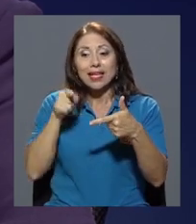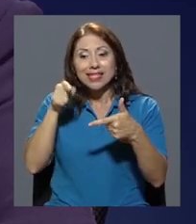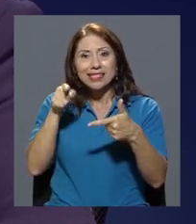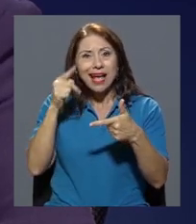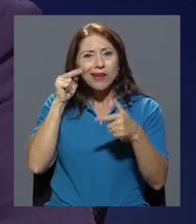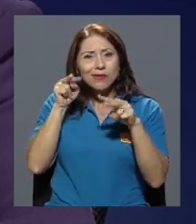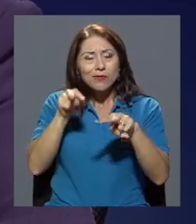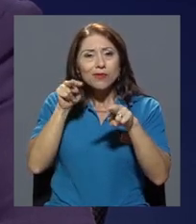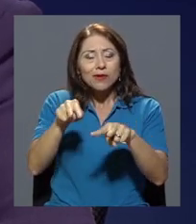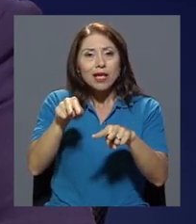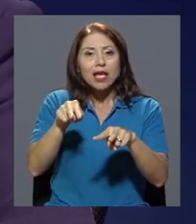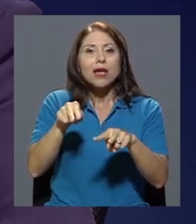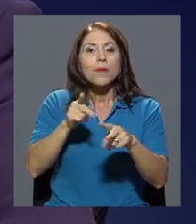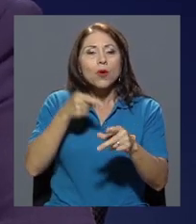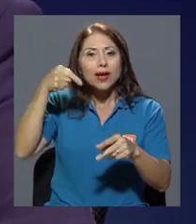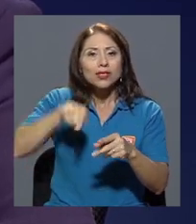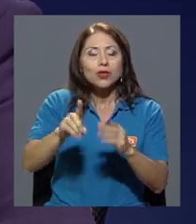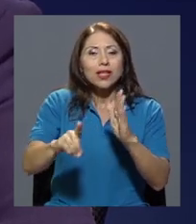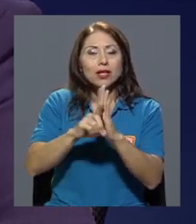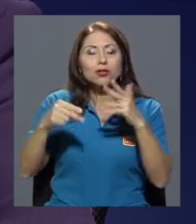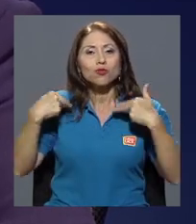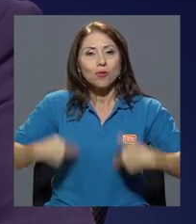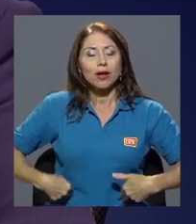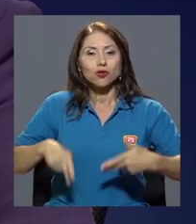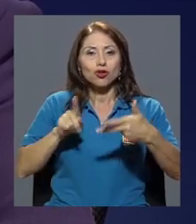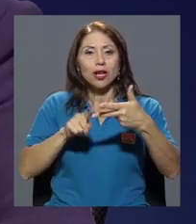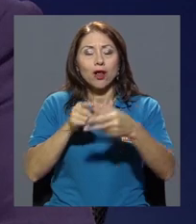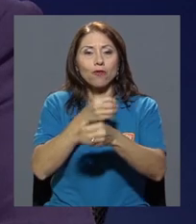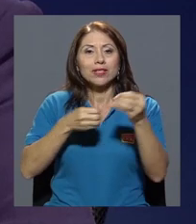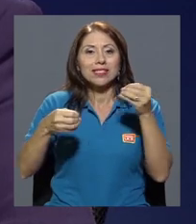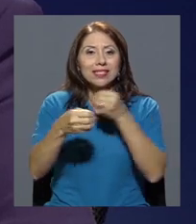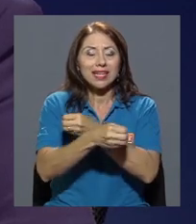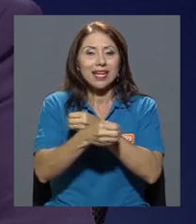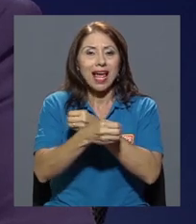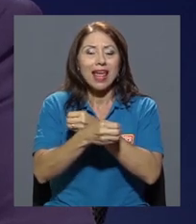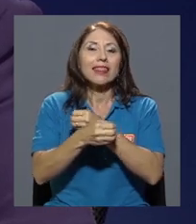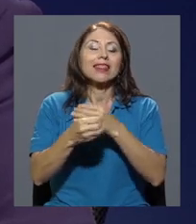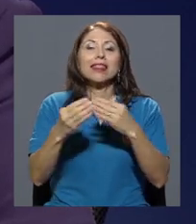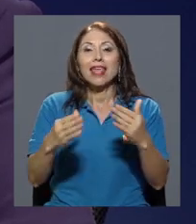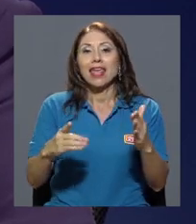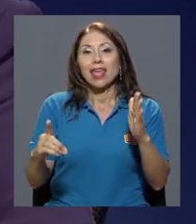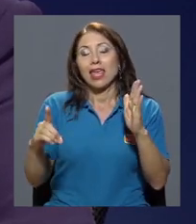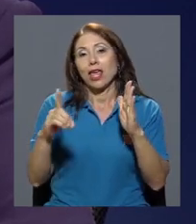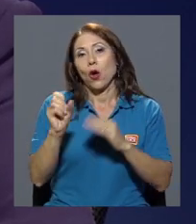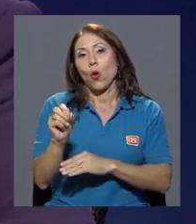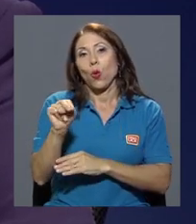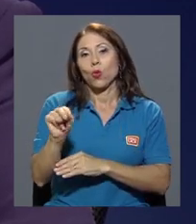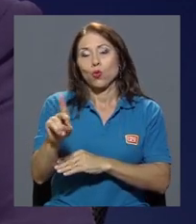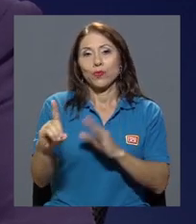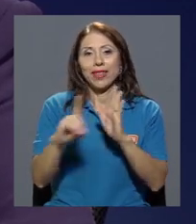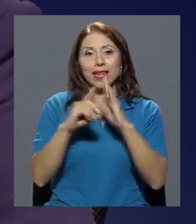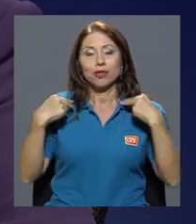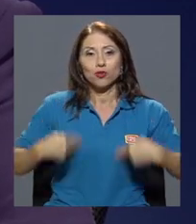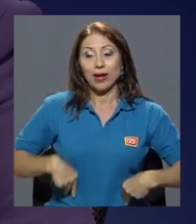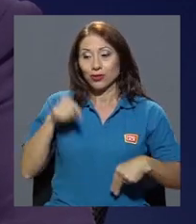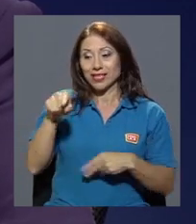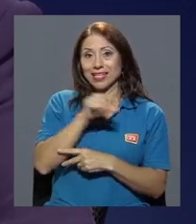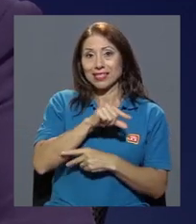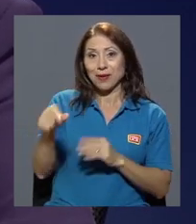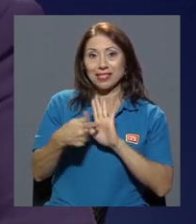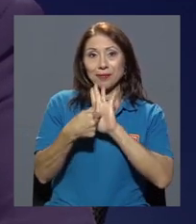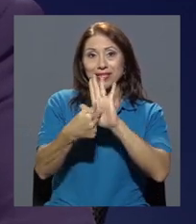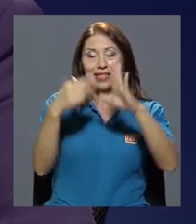humanos. Y la Oficina del Alto Comisionado de las Naciones Unidas para los Derechos Humanos. El informe justo que se presenta esta semana es del Alto